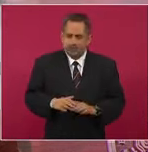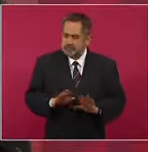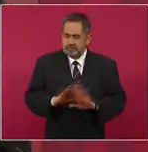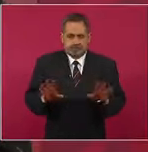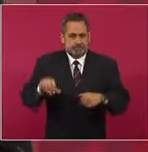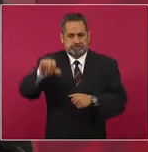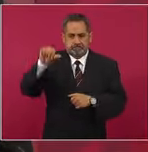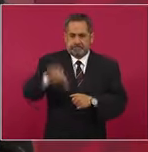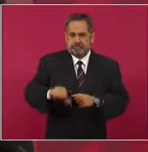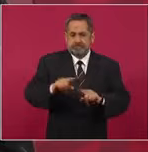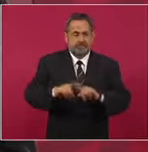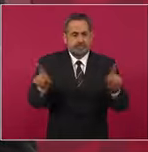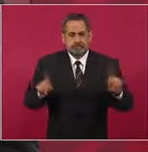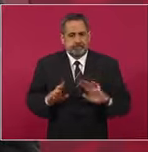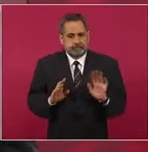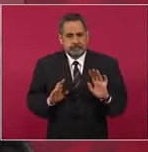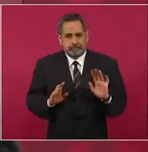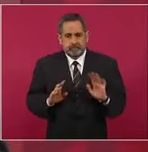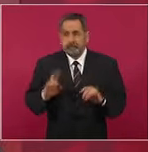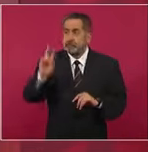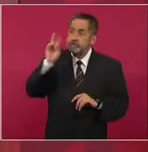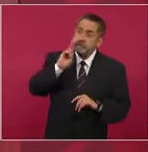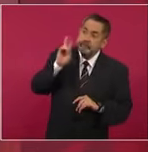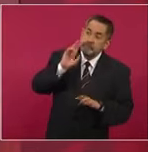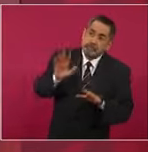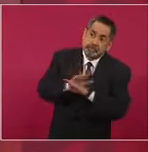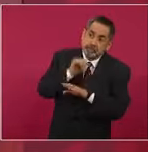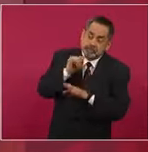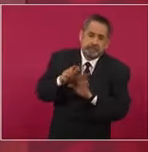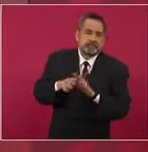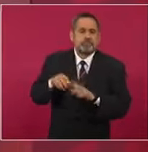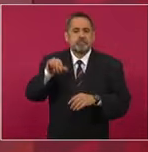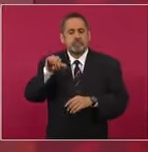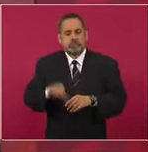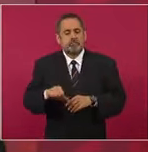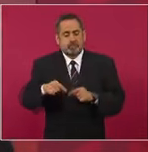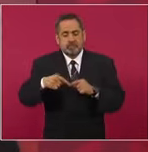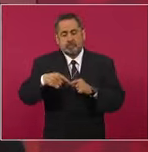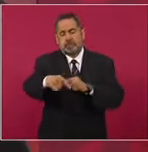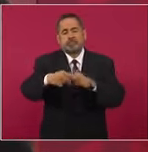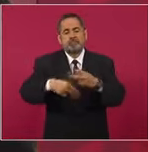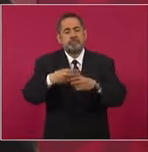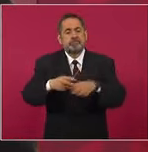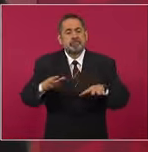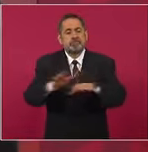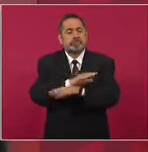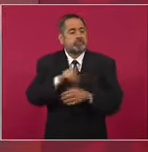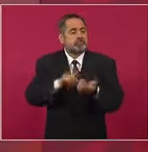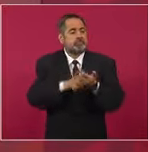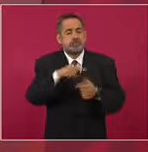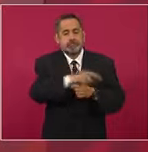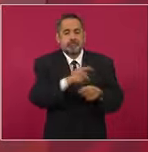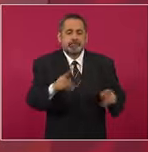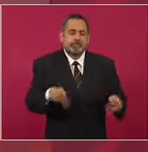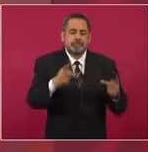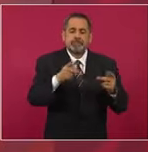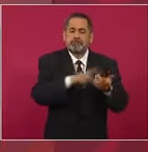si no cambian las cosas, se va a cerrar la operación de Televisa